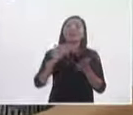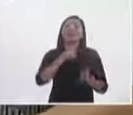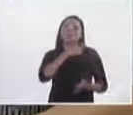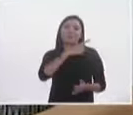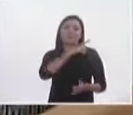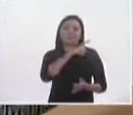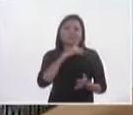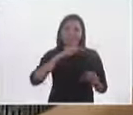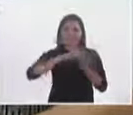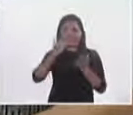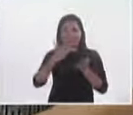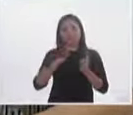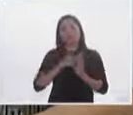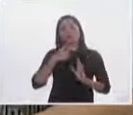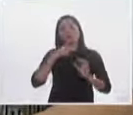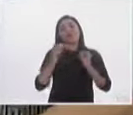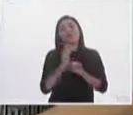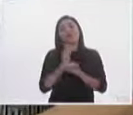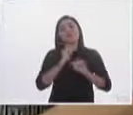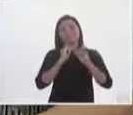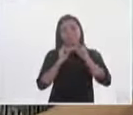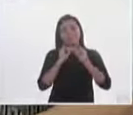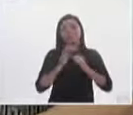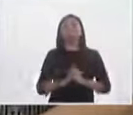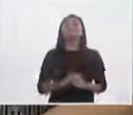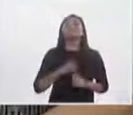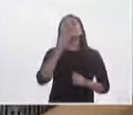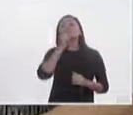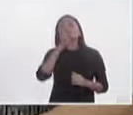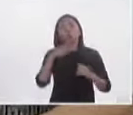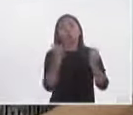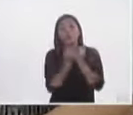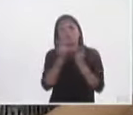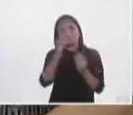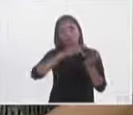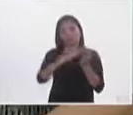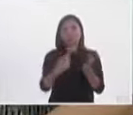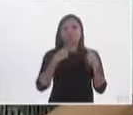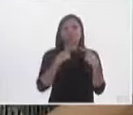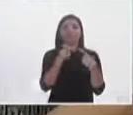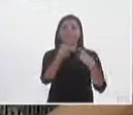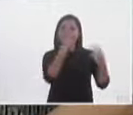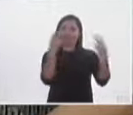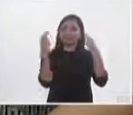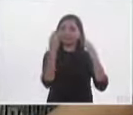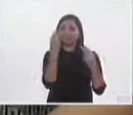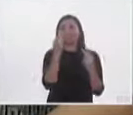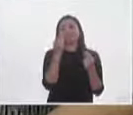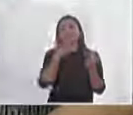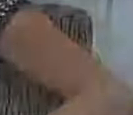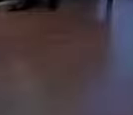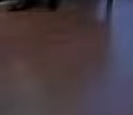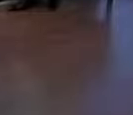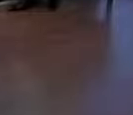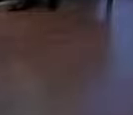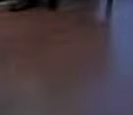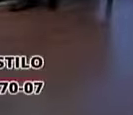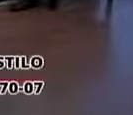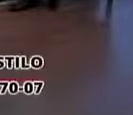Martínez de Adesandi gracias gracias por estar con nosotros también esta tarde muchísimas gracias a usted por habernos acompañado nos vemos en la próxima nos